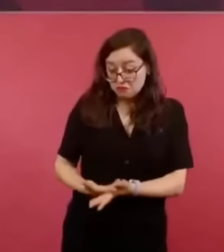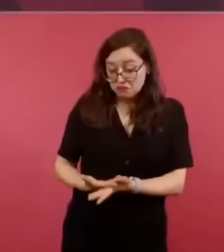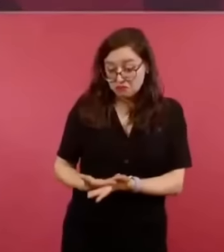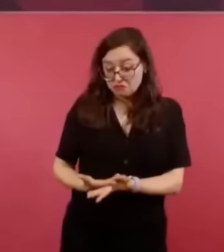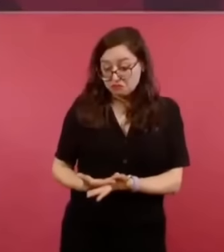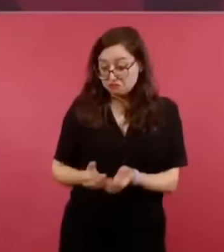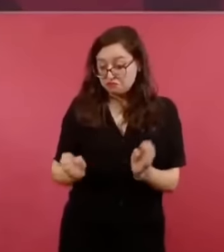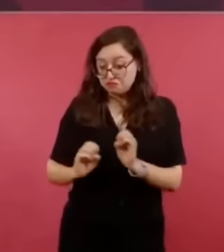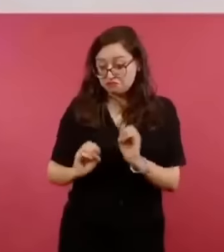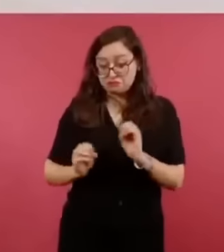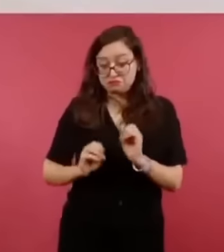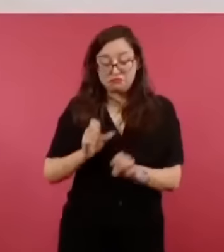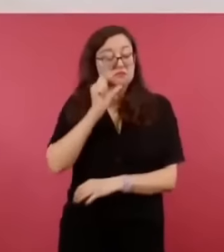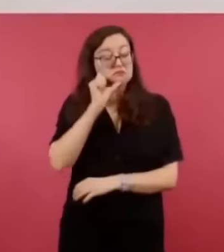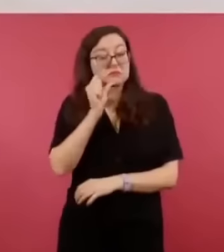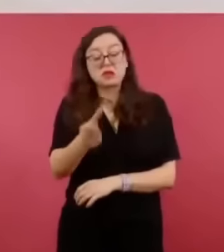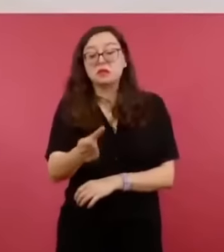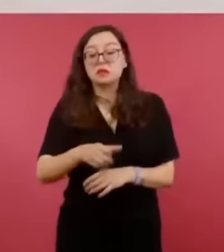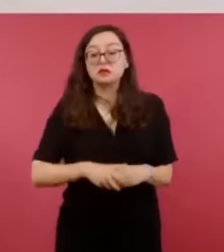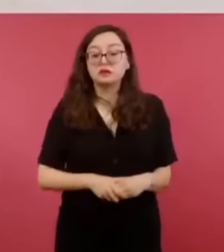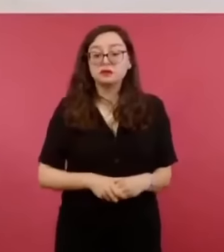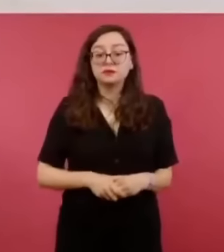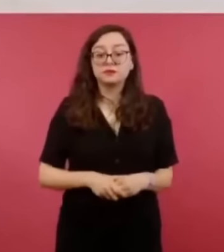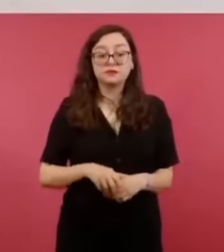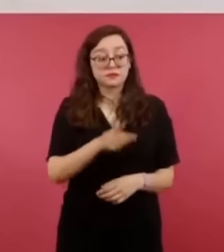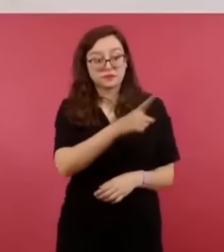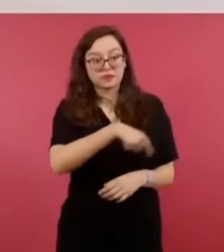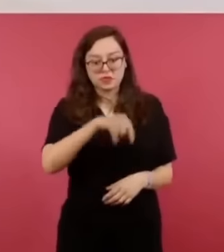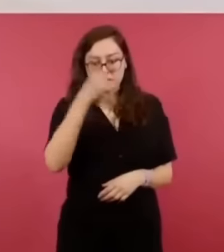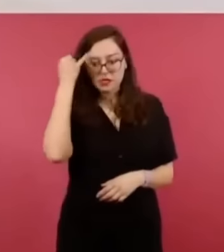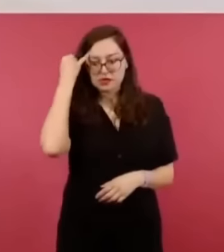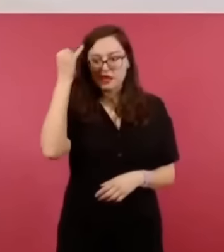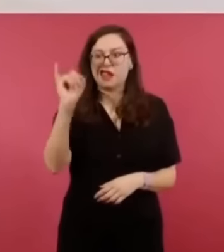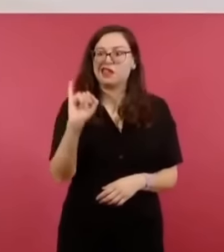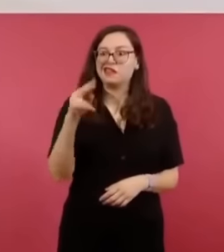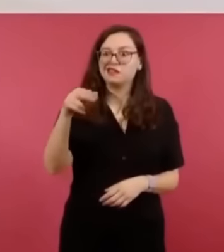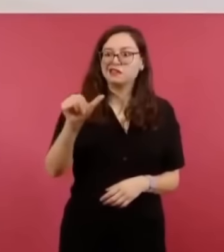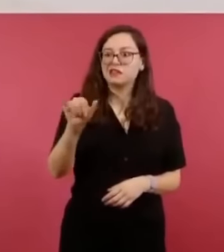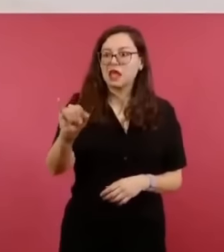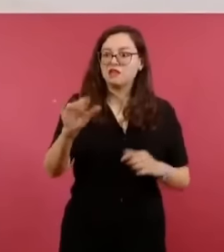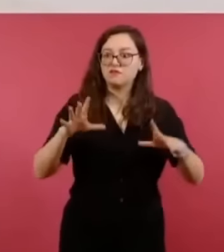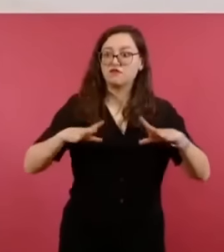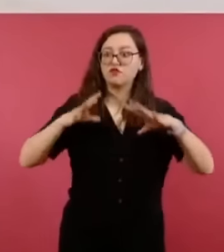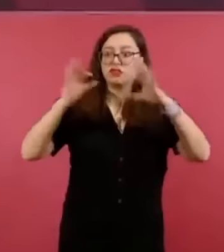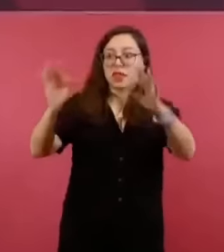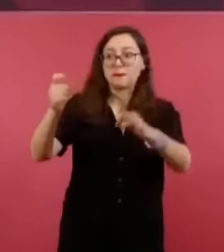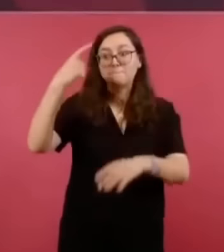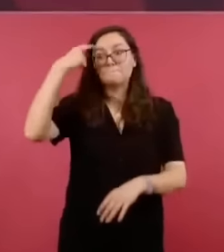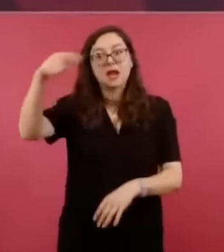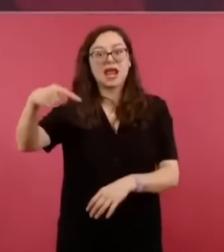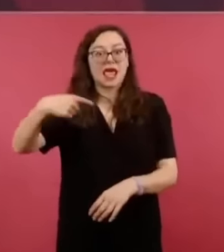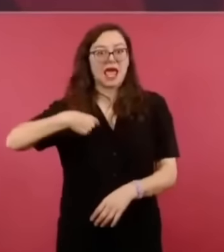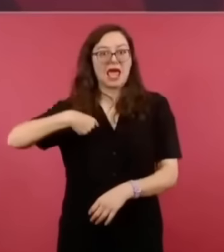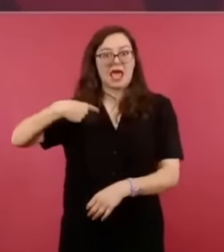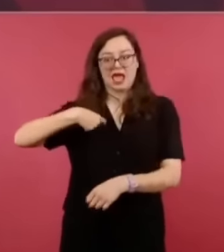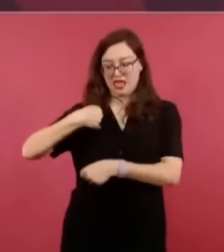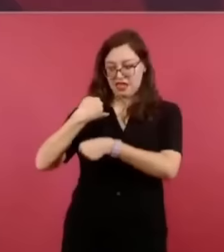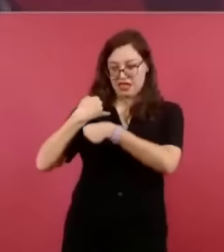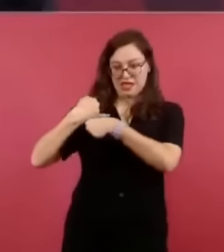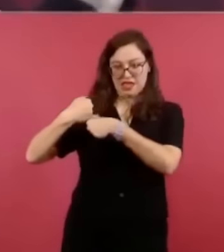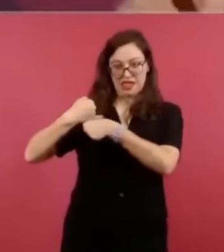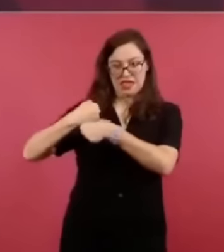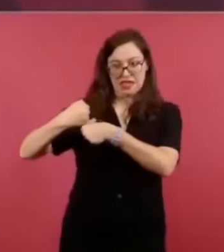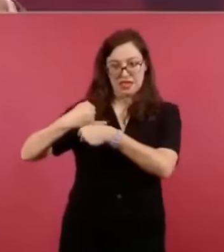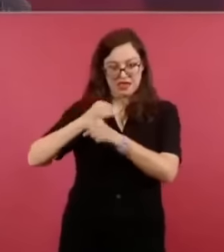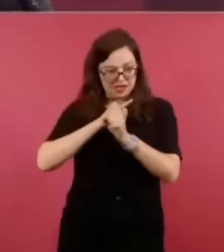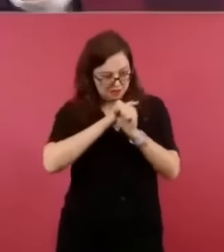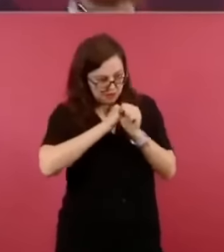aun